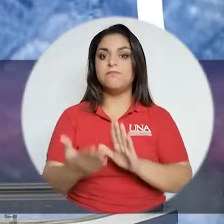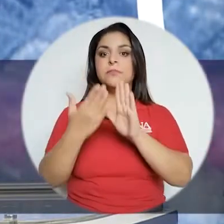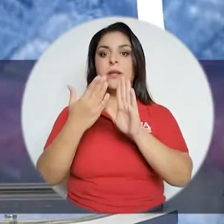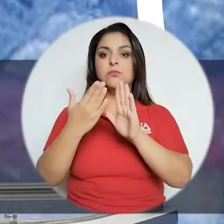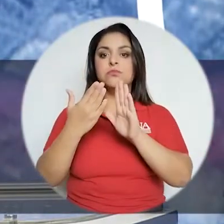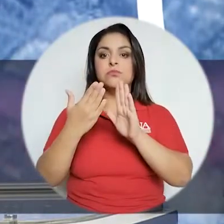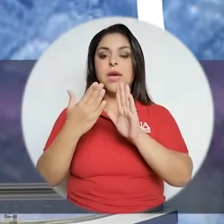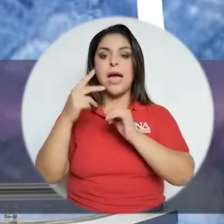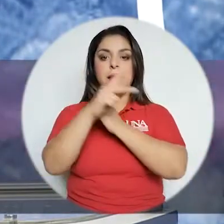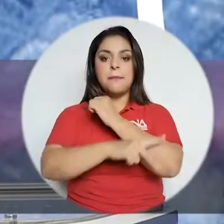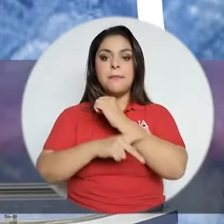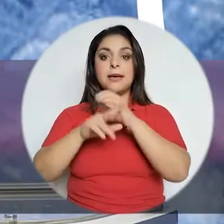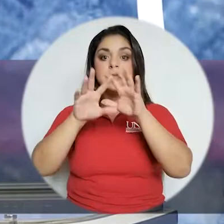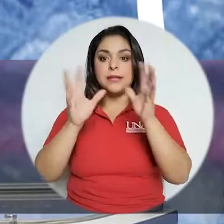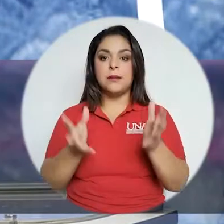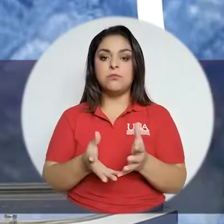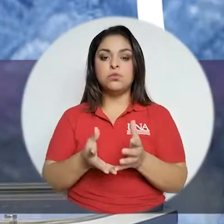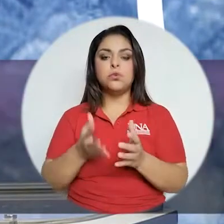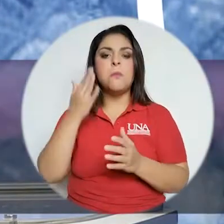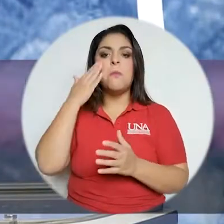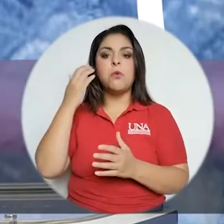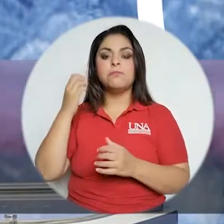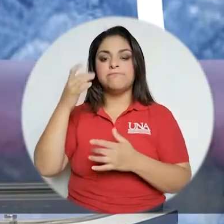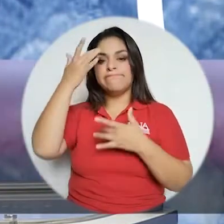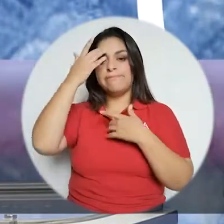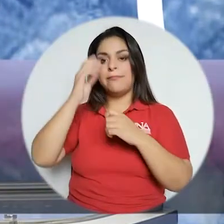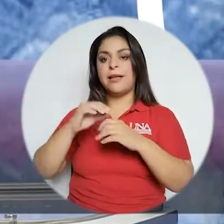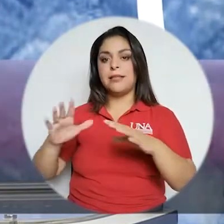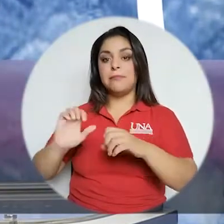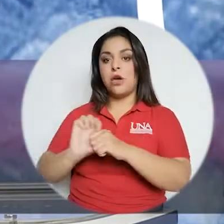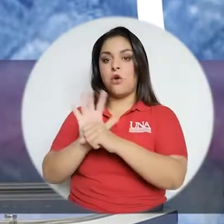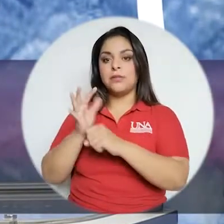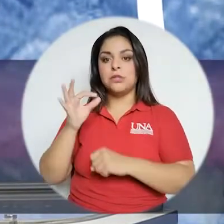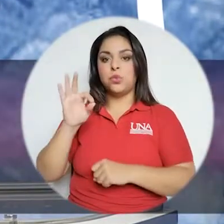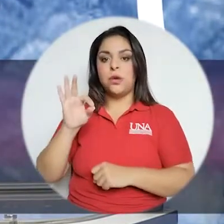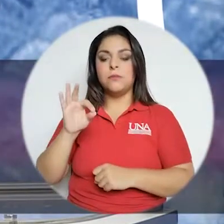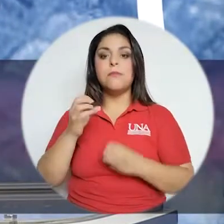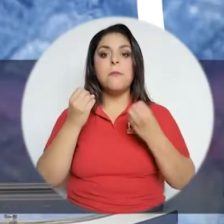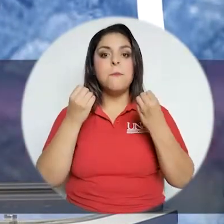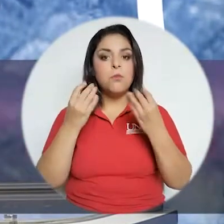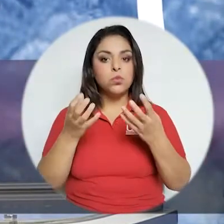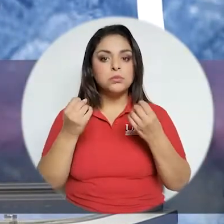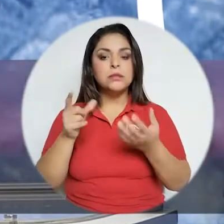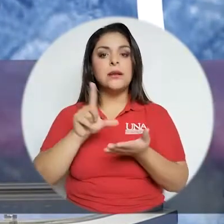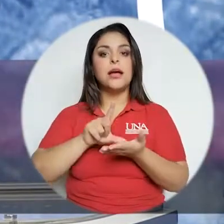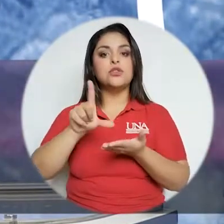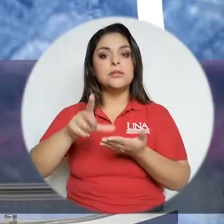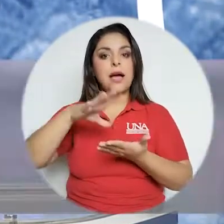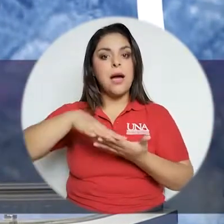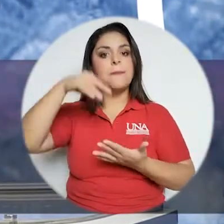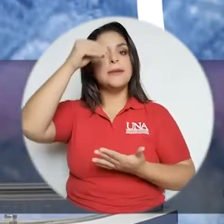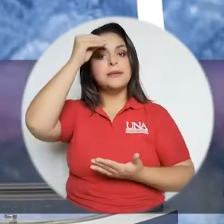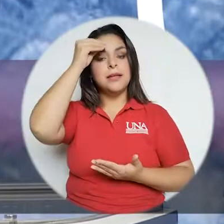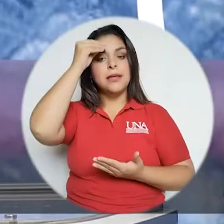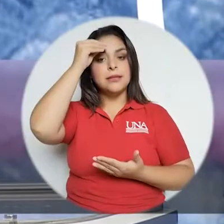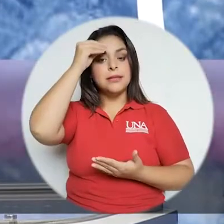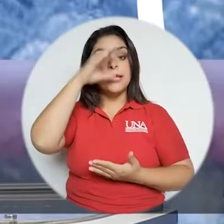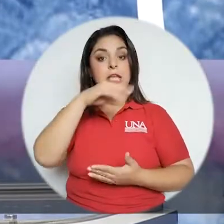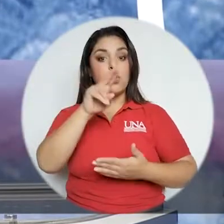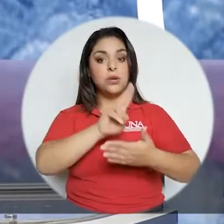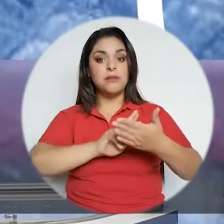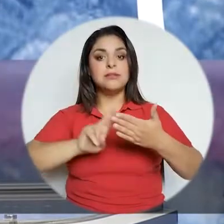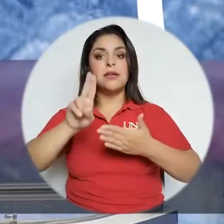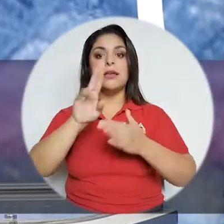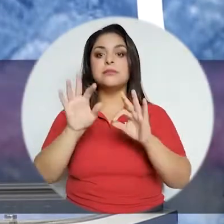hemos enfrentado en el país y en el mundo, ¿verdad?, por el tema de la pandemia, por la COVID-19. Muchas han sido las lecciones aprendidas